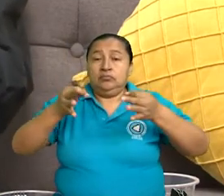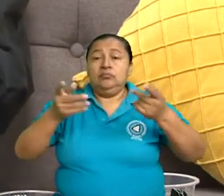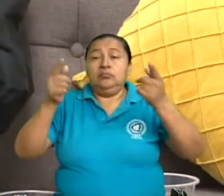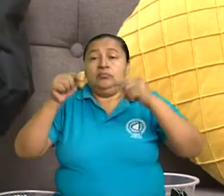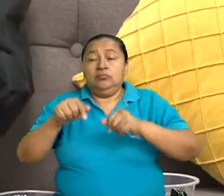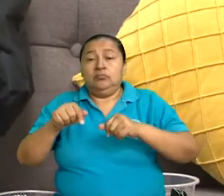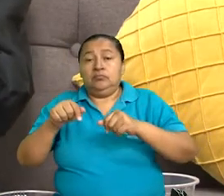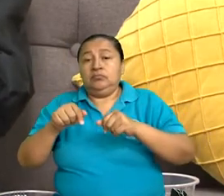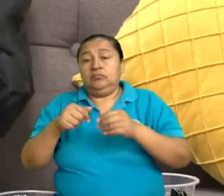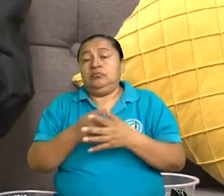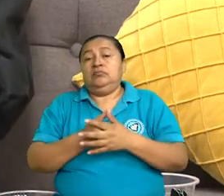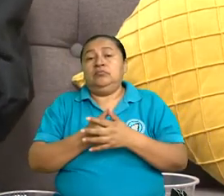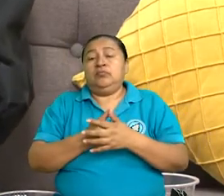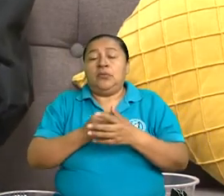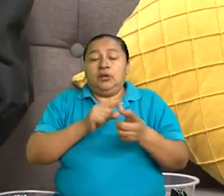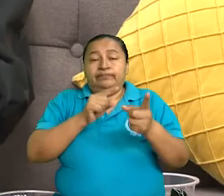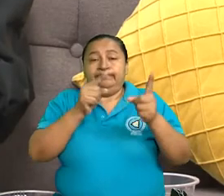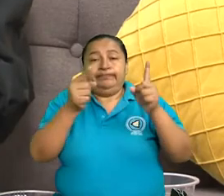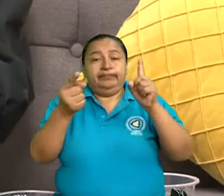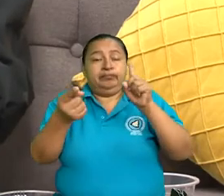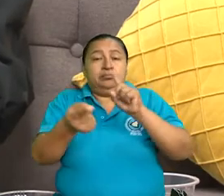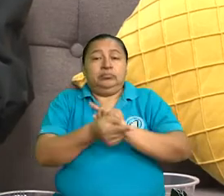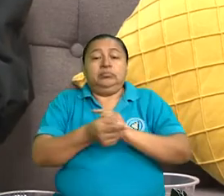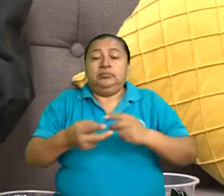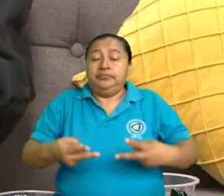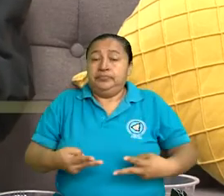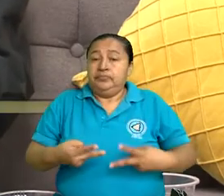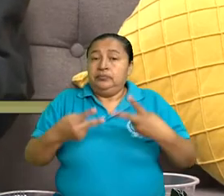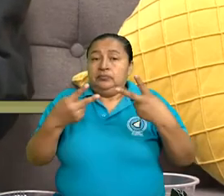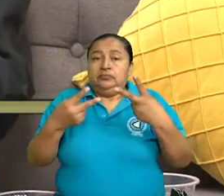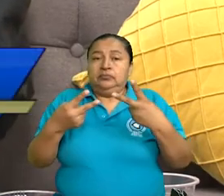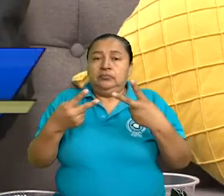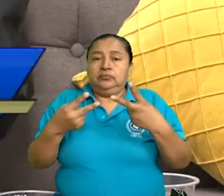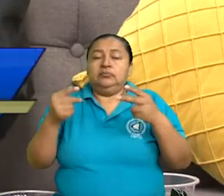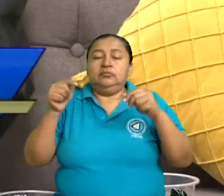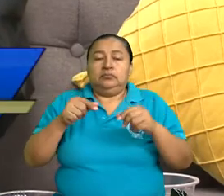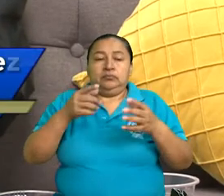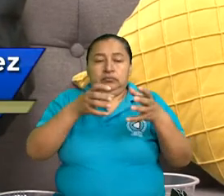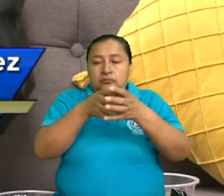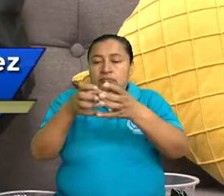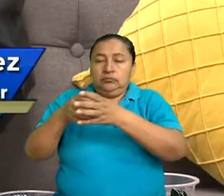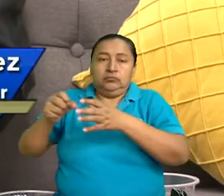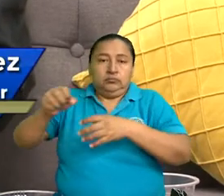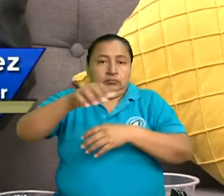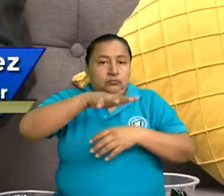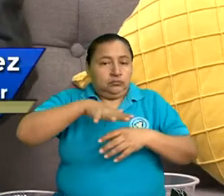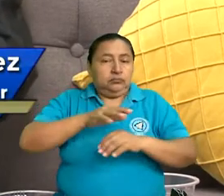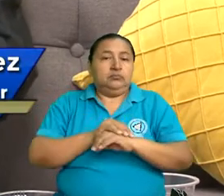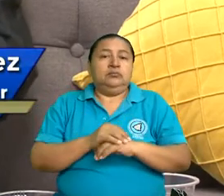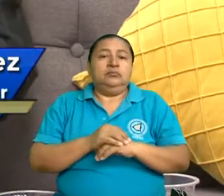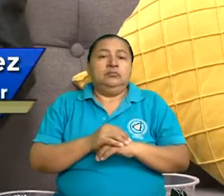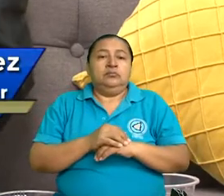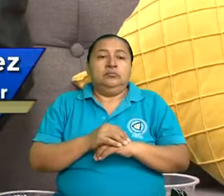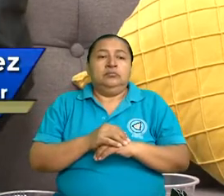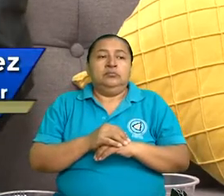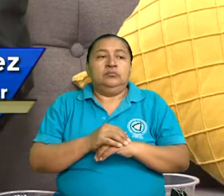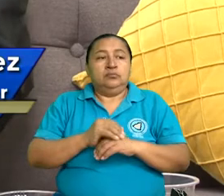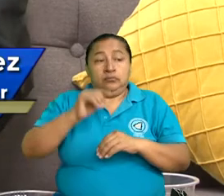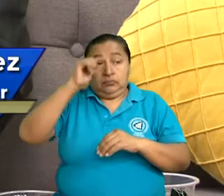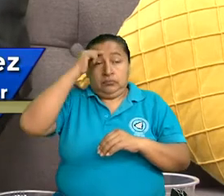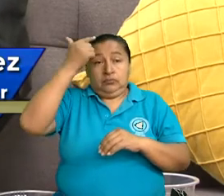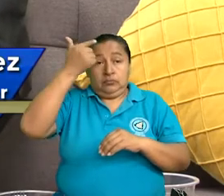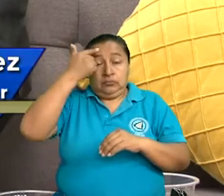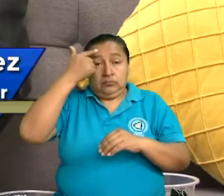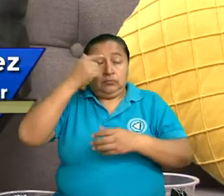la transformación de la vida de estos sectores sociales. El gobierno